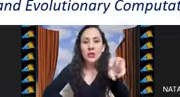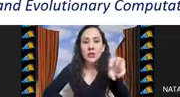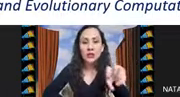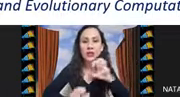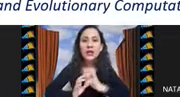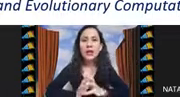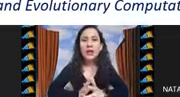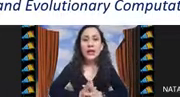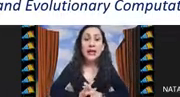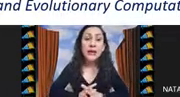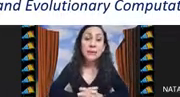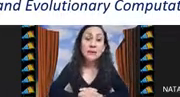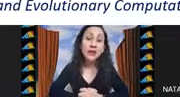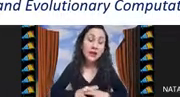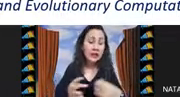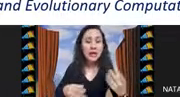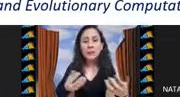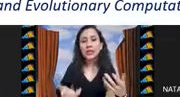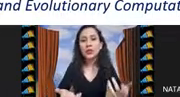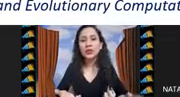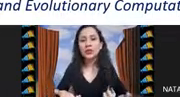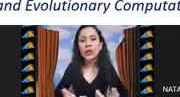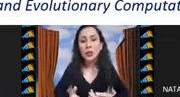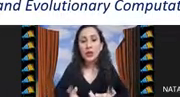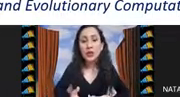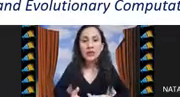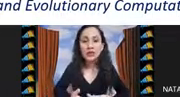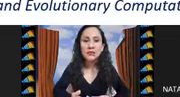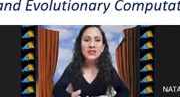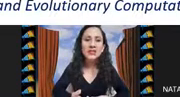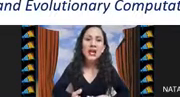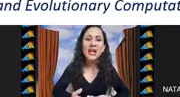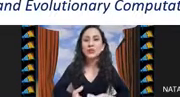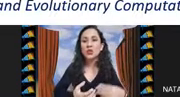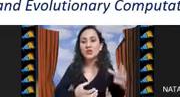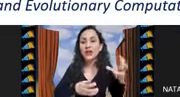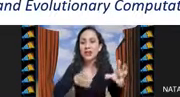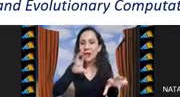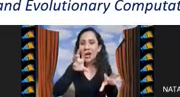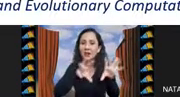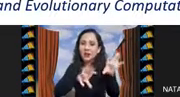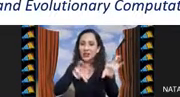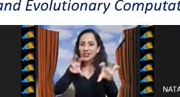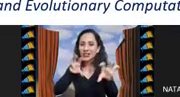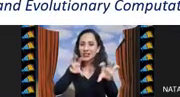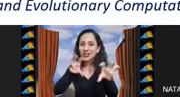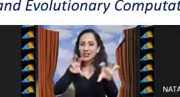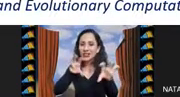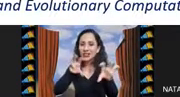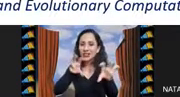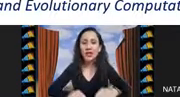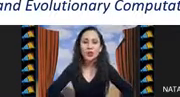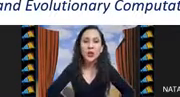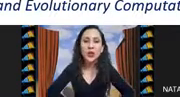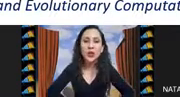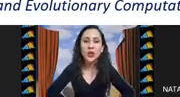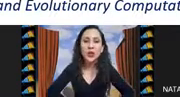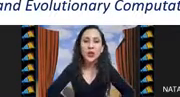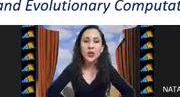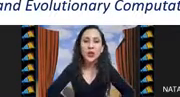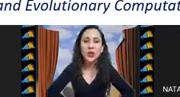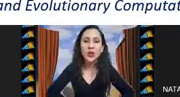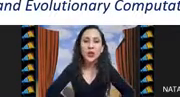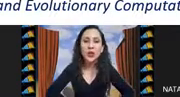grupos de elementos y además utilizan operadores especiales pues para trabajar con este tipo de codificación